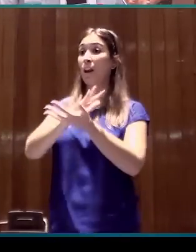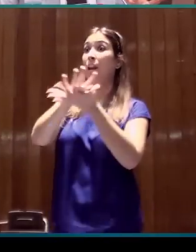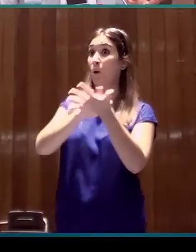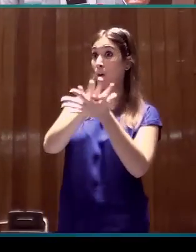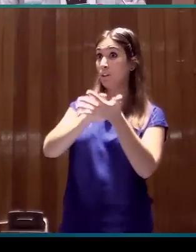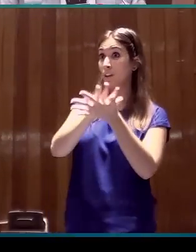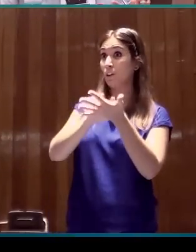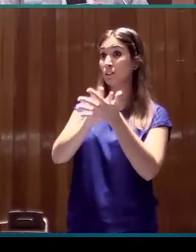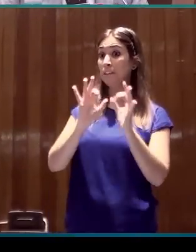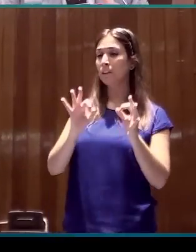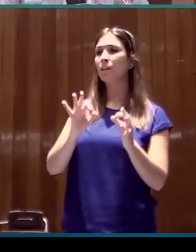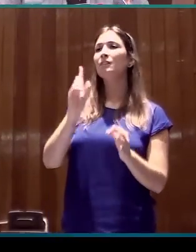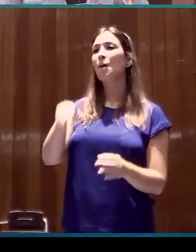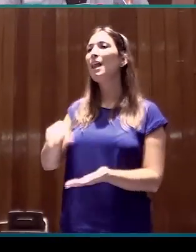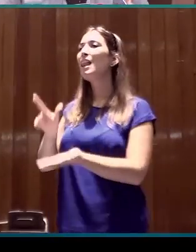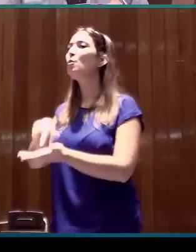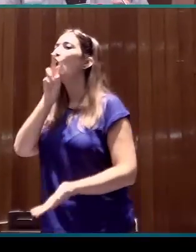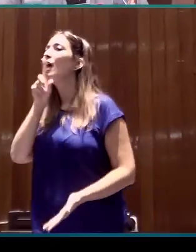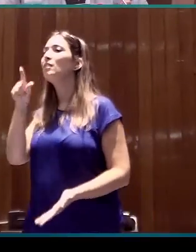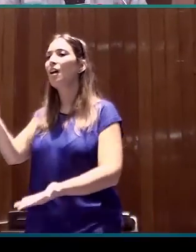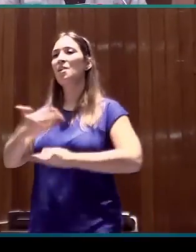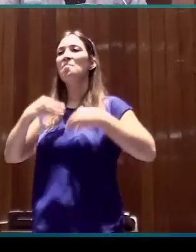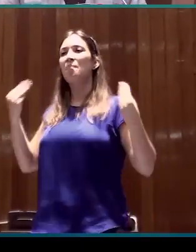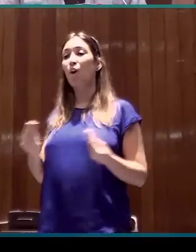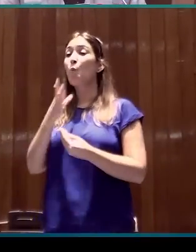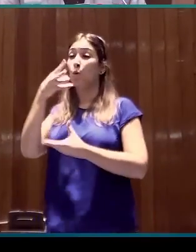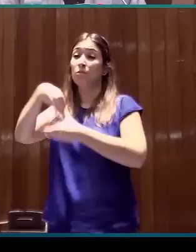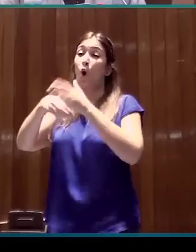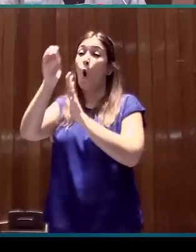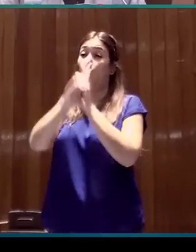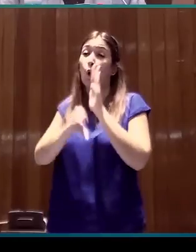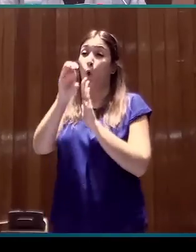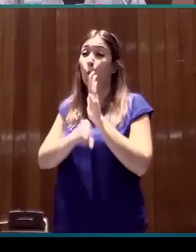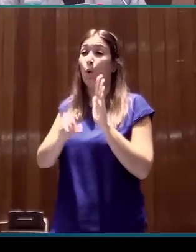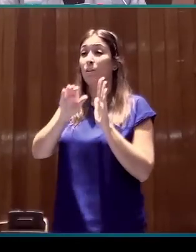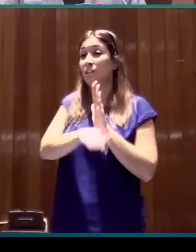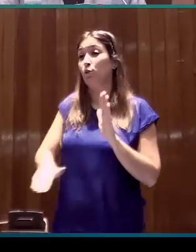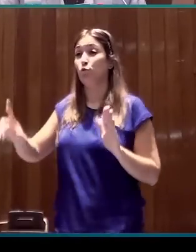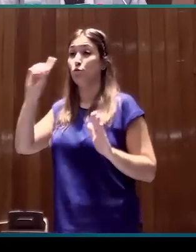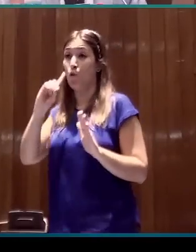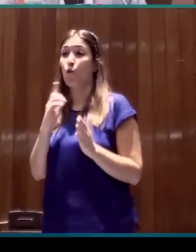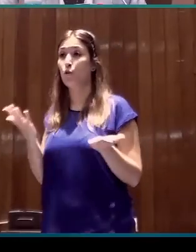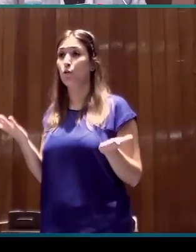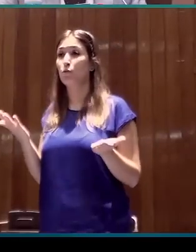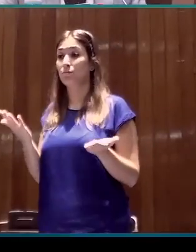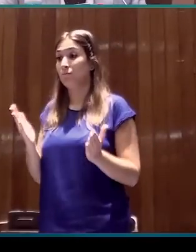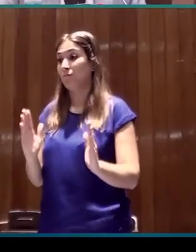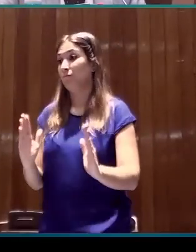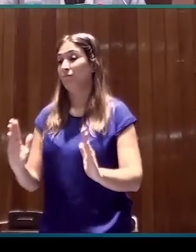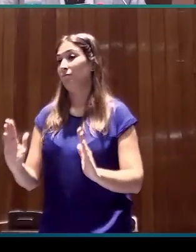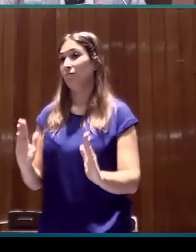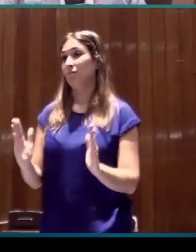de la lengua de signos en sí, como de la lengua oral que sabemos que también forma parte del currículum de los niños sordos que están en